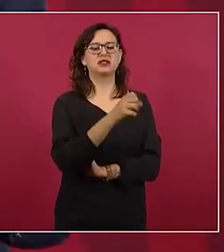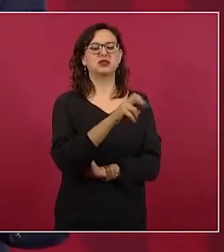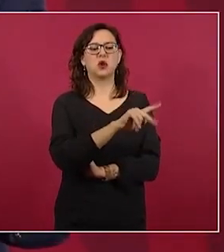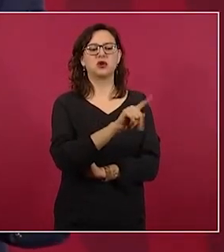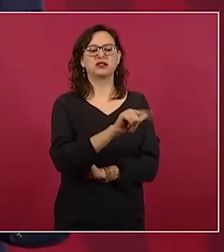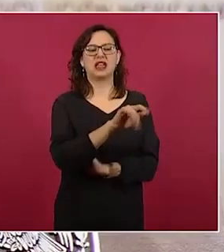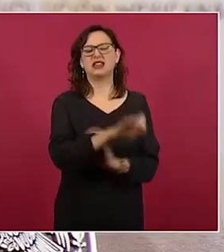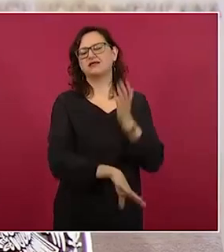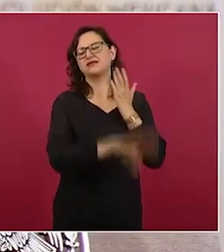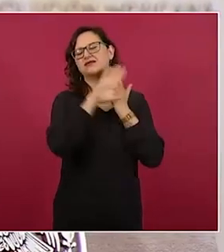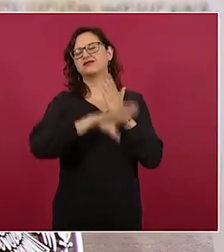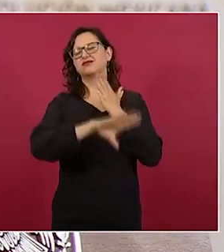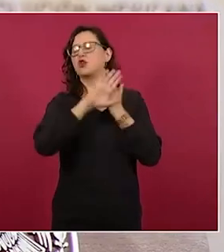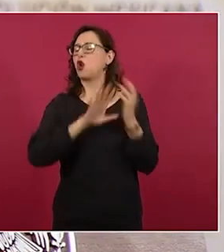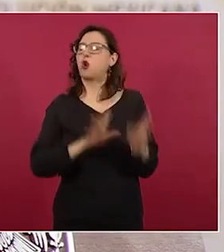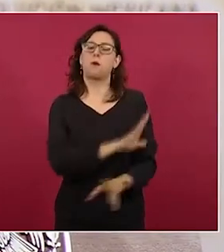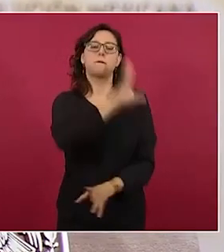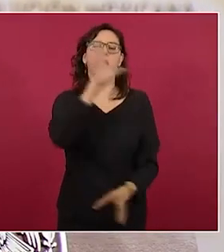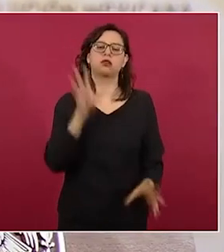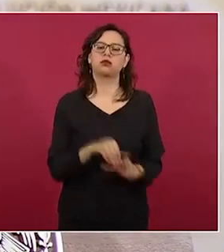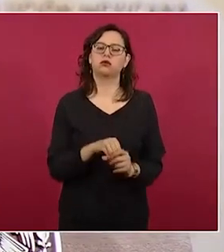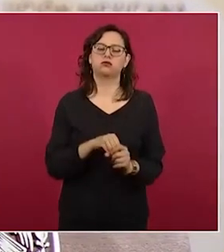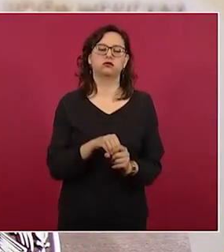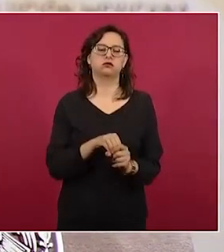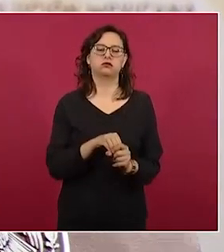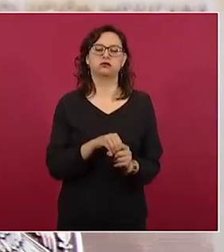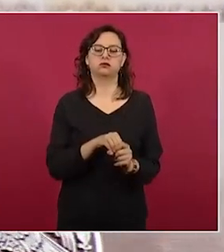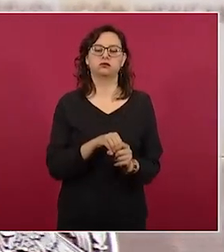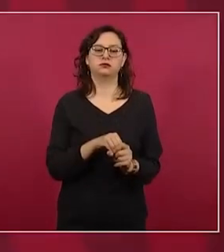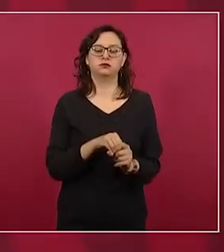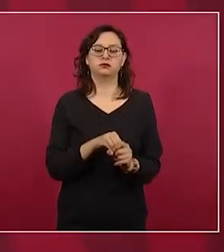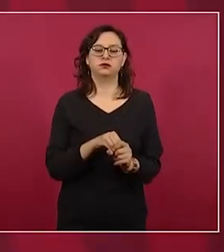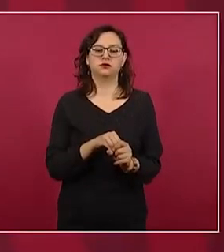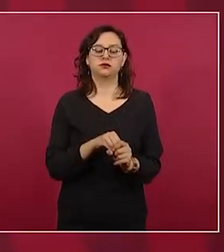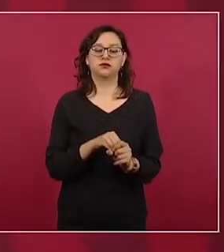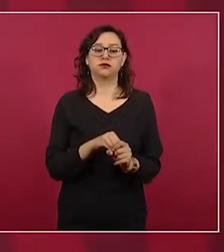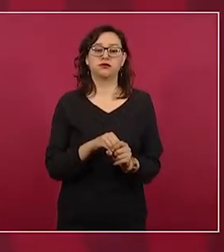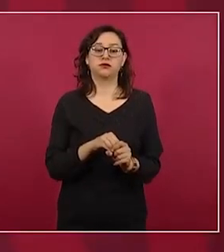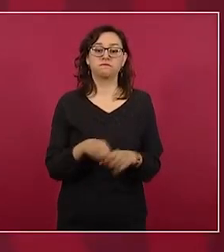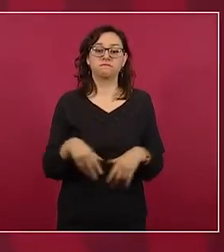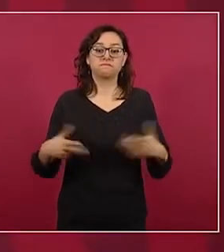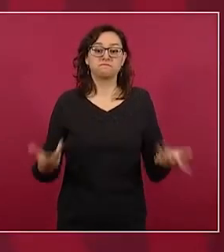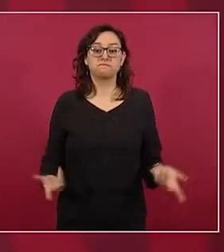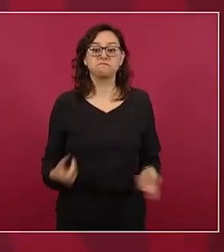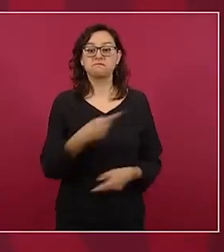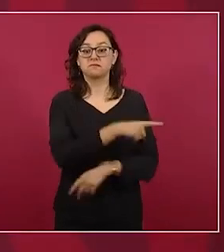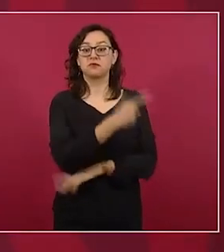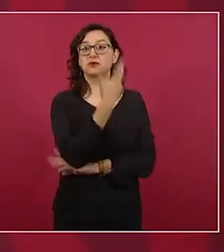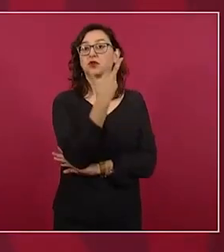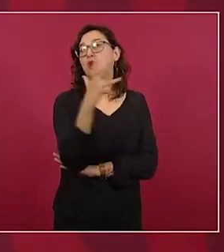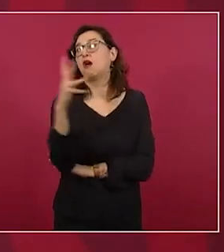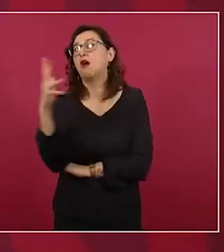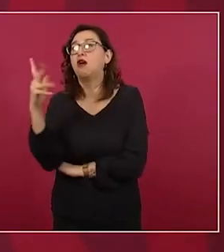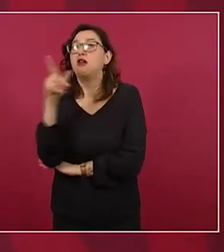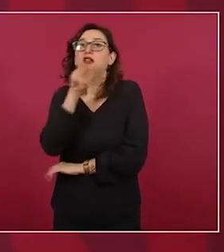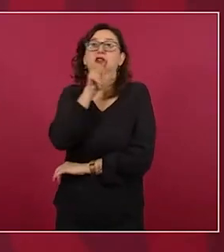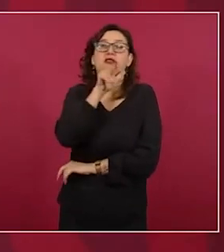y son pseudoambientalistas,